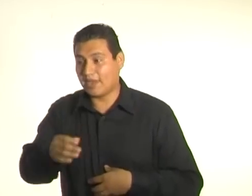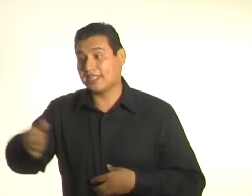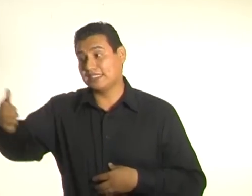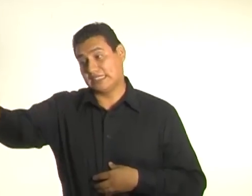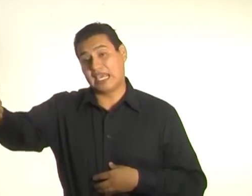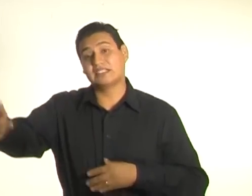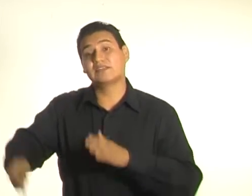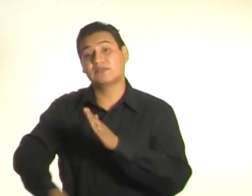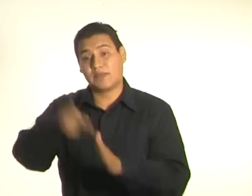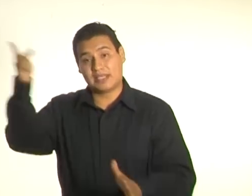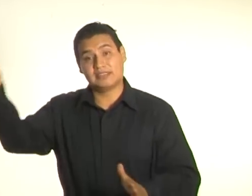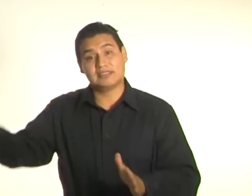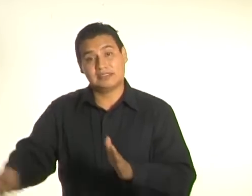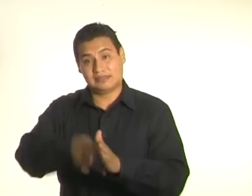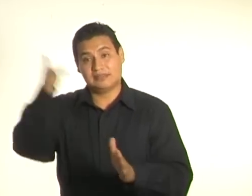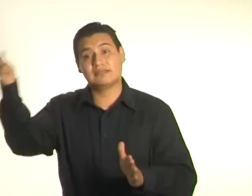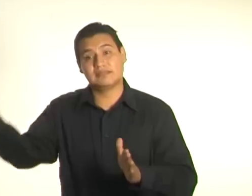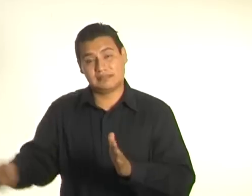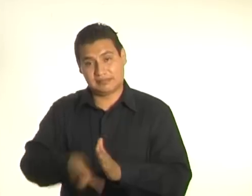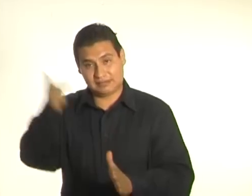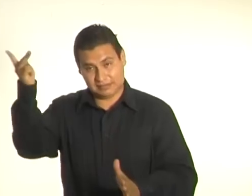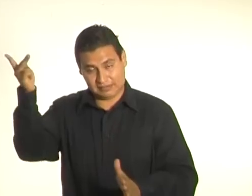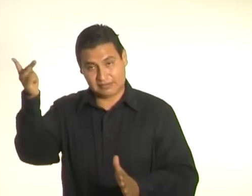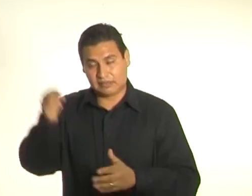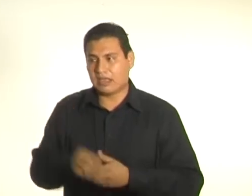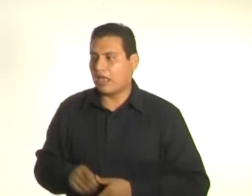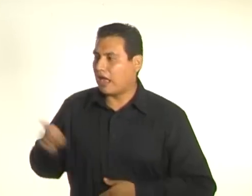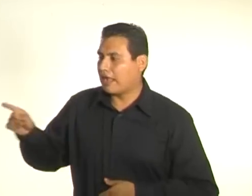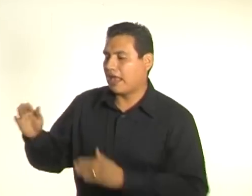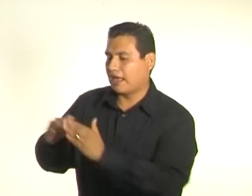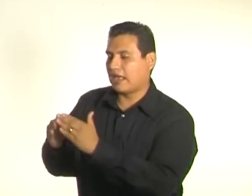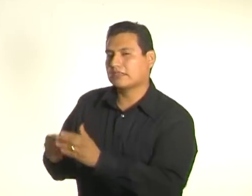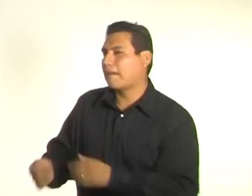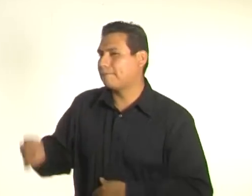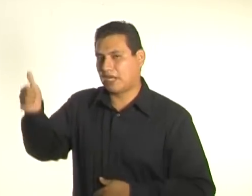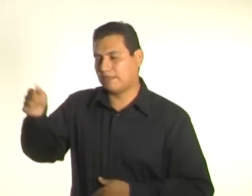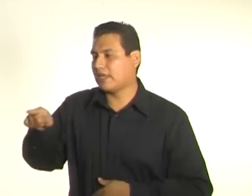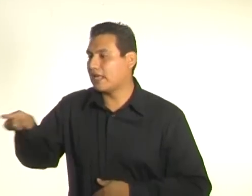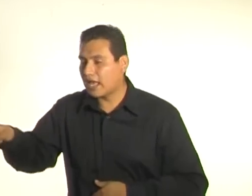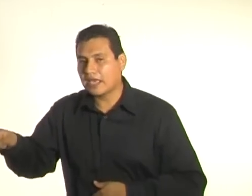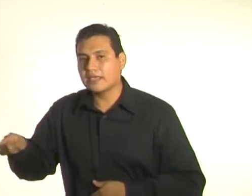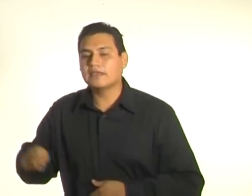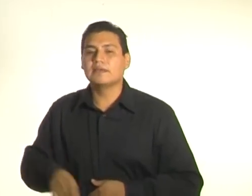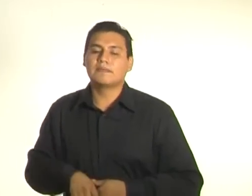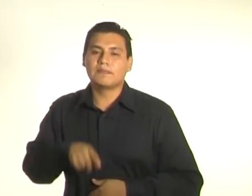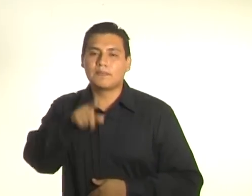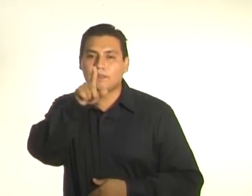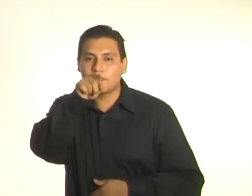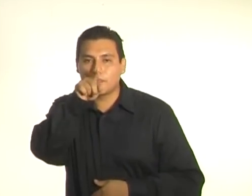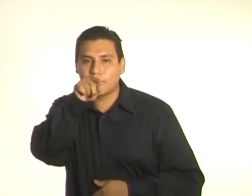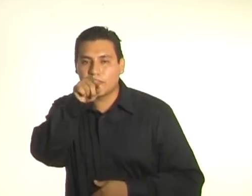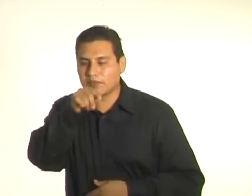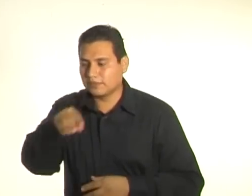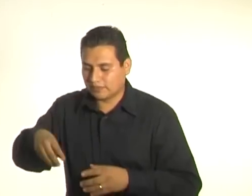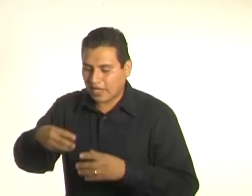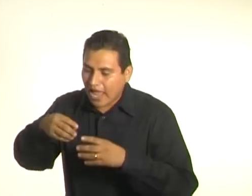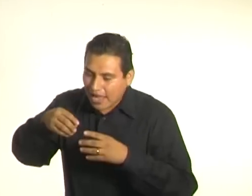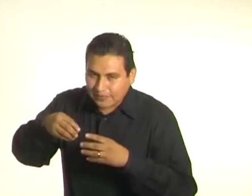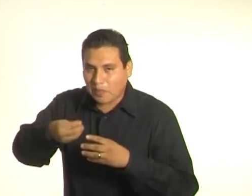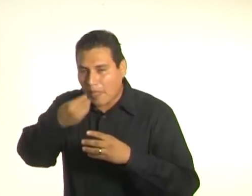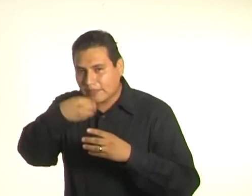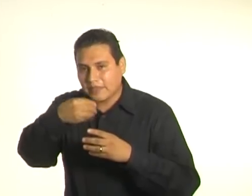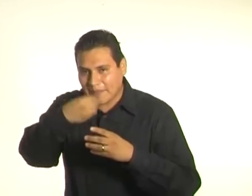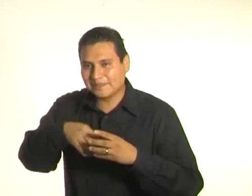pollo, y pasaba por el número dos, donde le daban sardinas. Por el número tres, donde